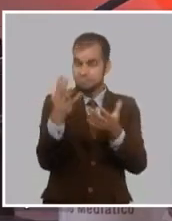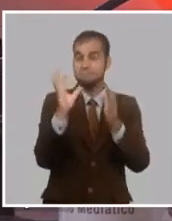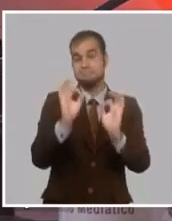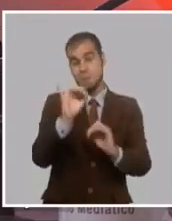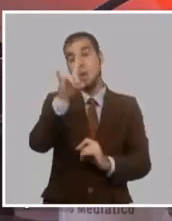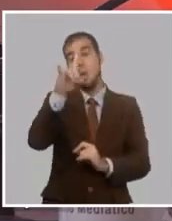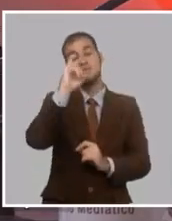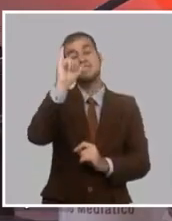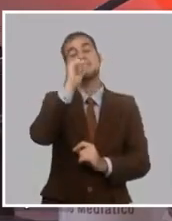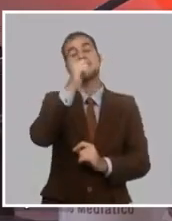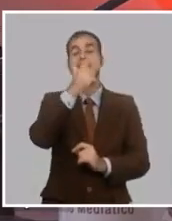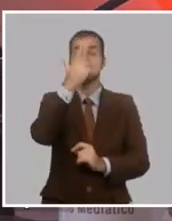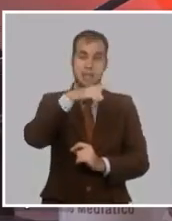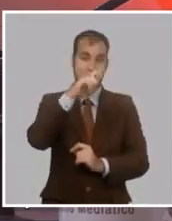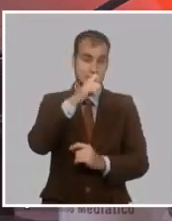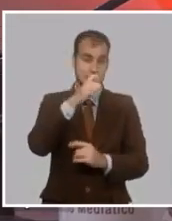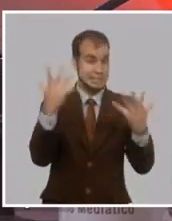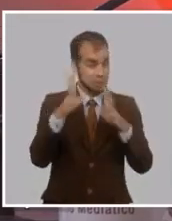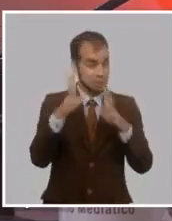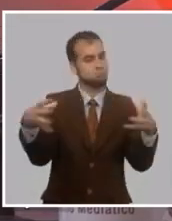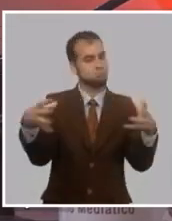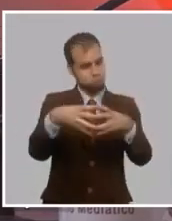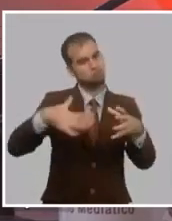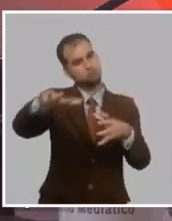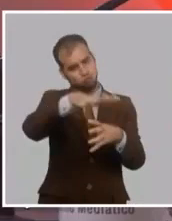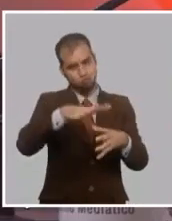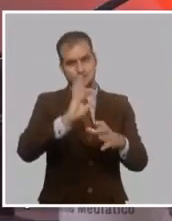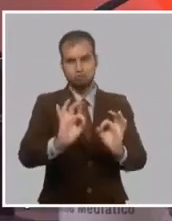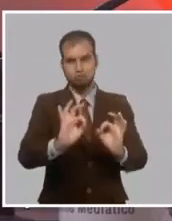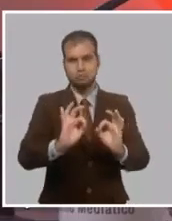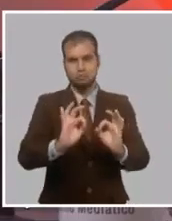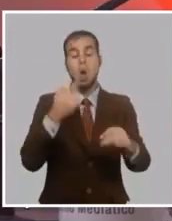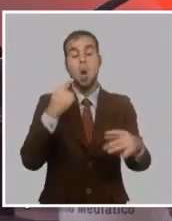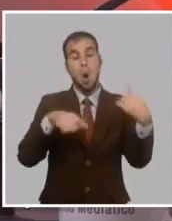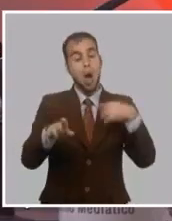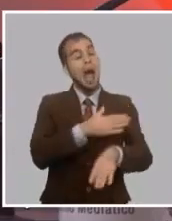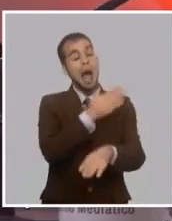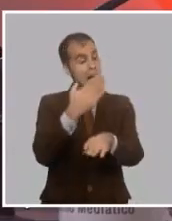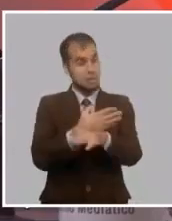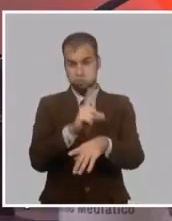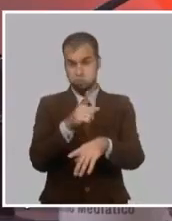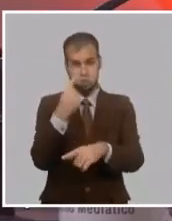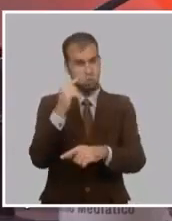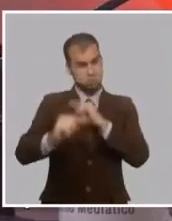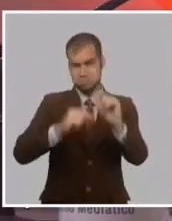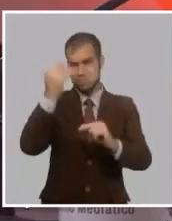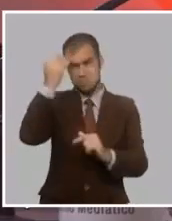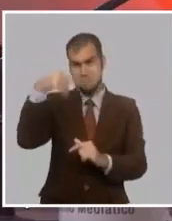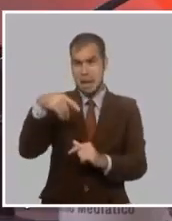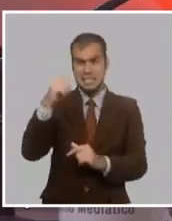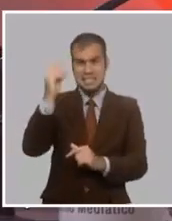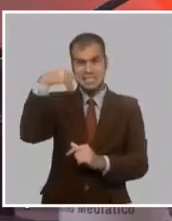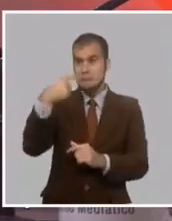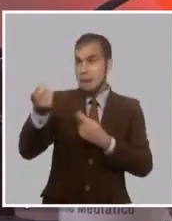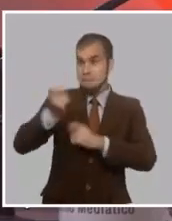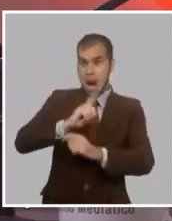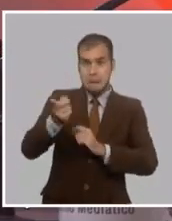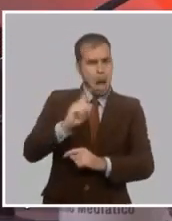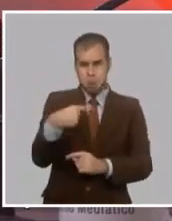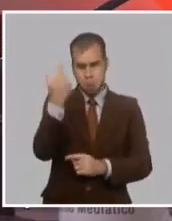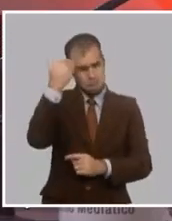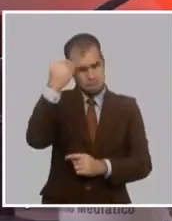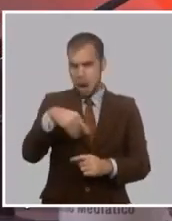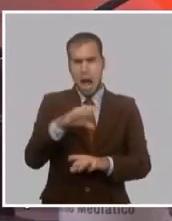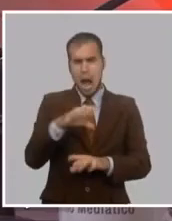fundamental que nos ha traído hasta aquí el que nos ha permitido sobrevivir a los más importantes y enormes desafíos.